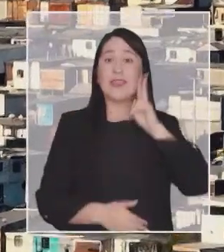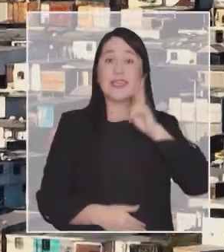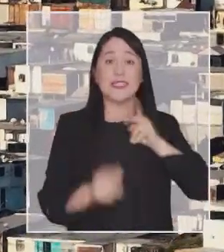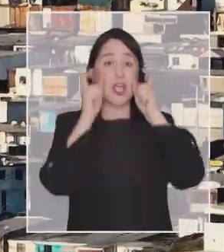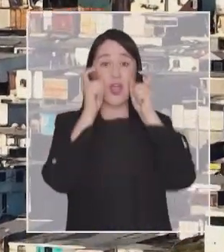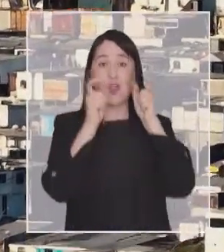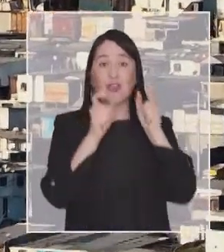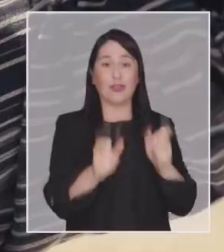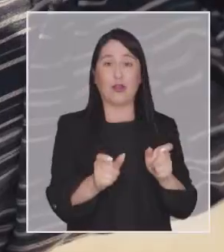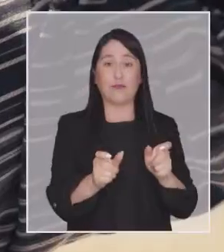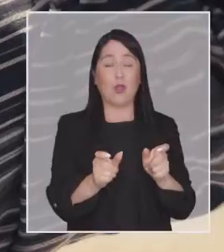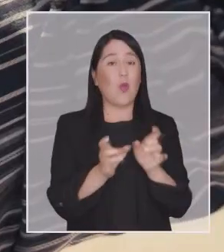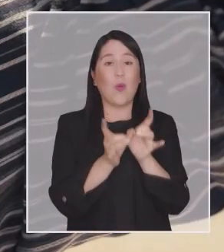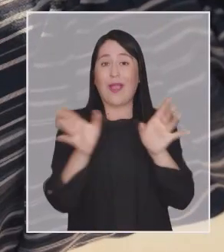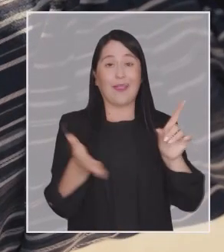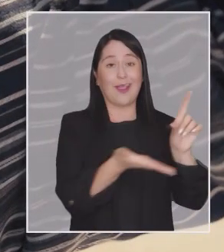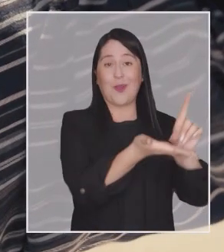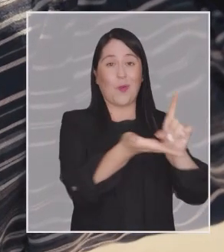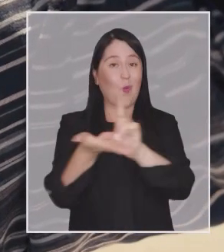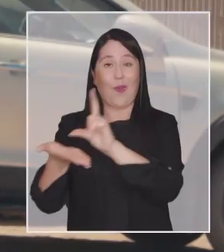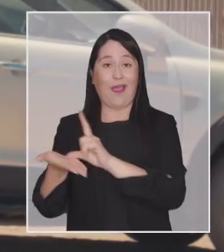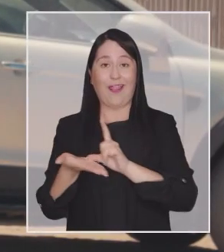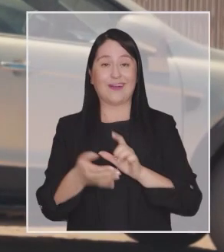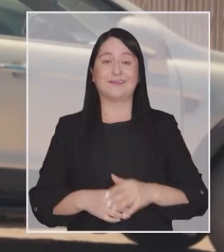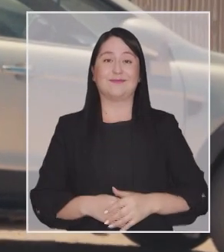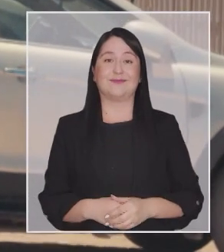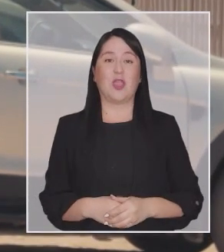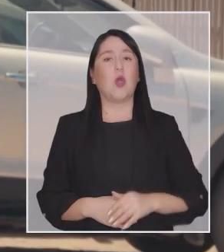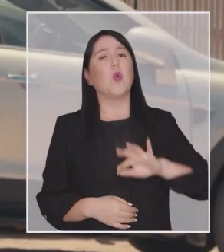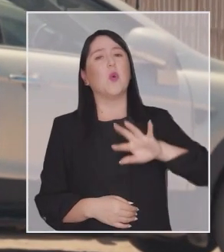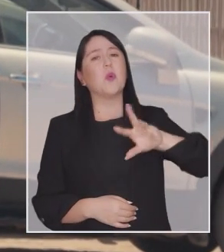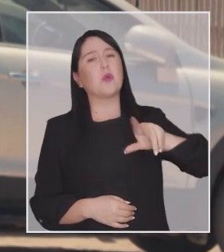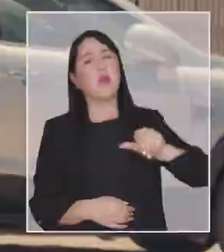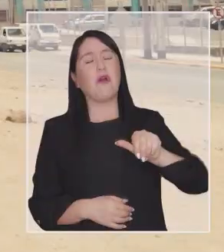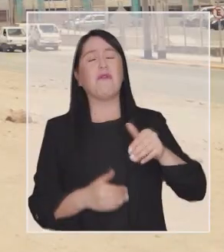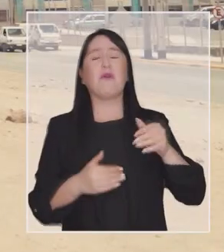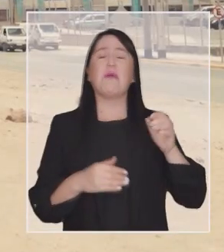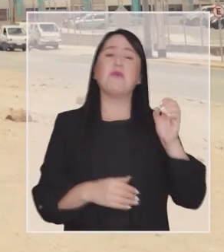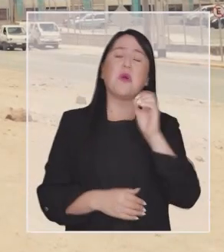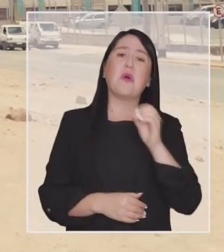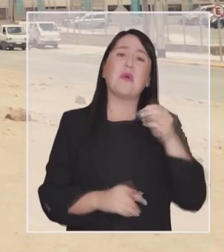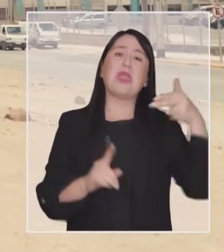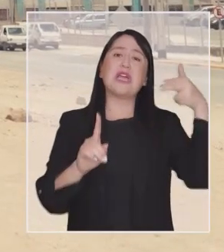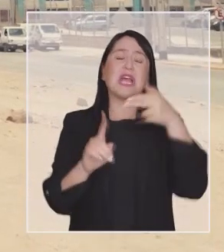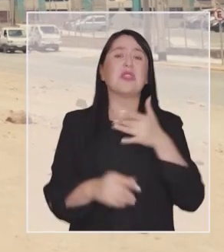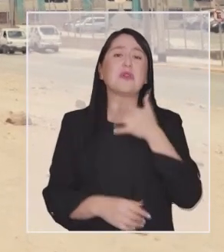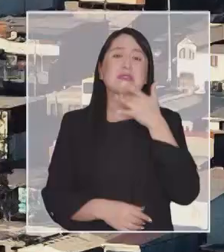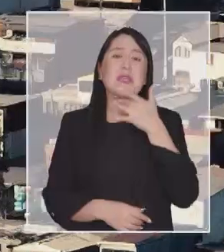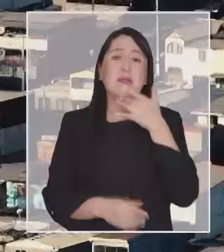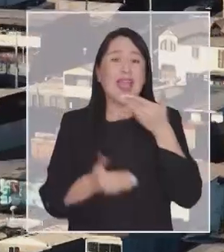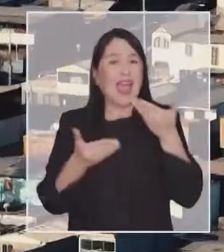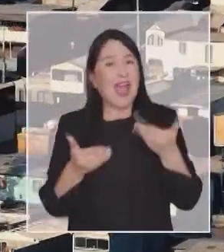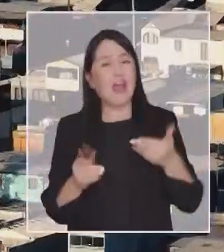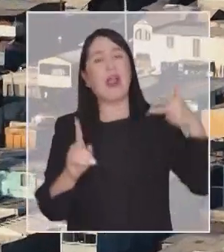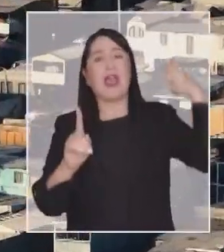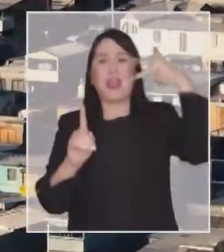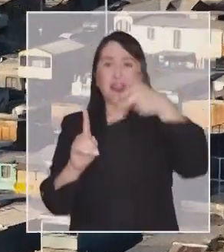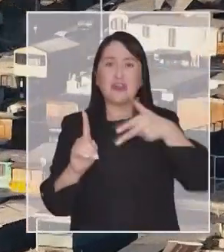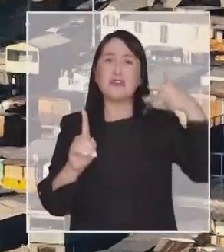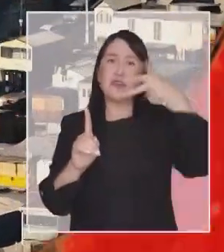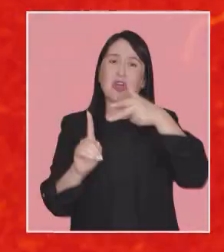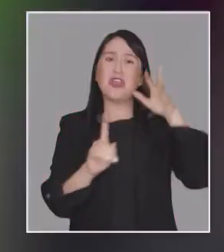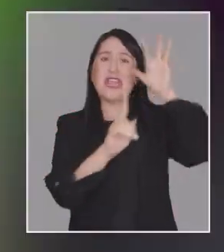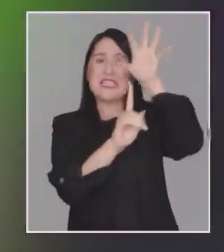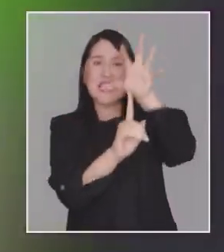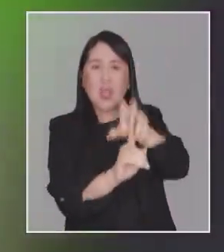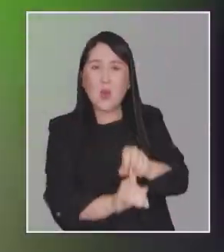La delincuencia está disatada por donde quiera que vaya. Más allá de un robo. Más allá de un asalto simple. Ahora ya